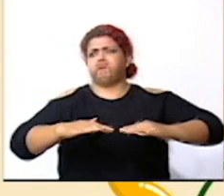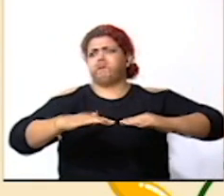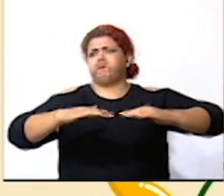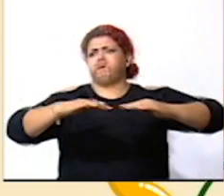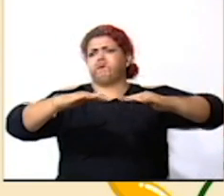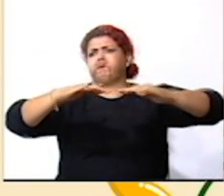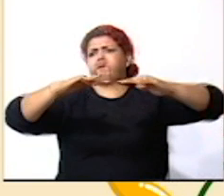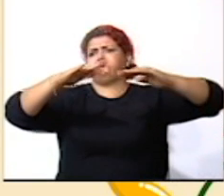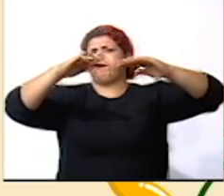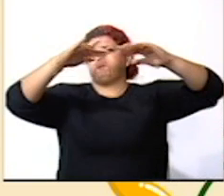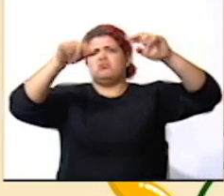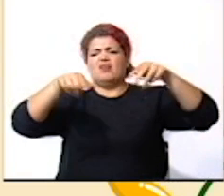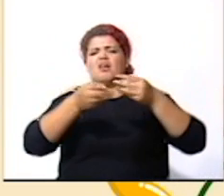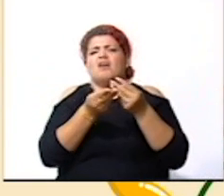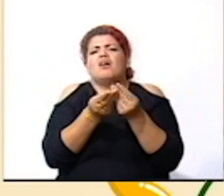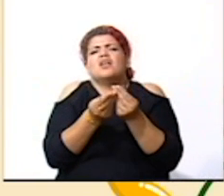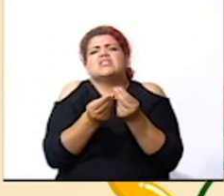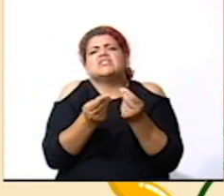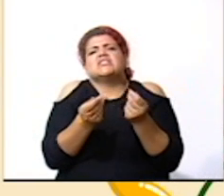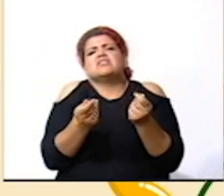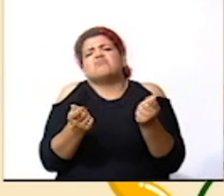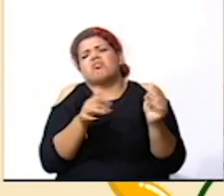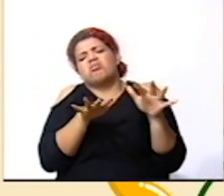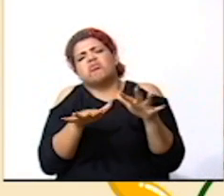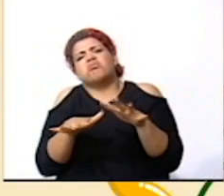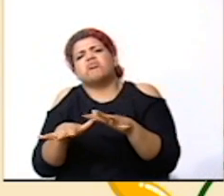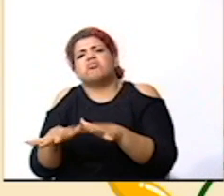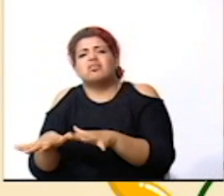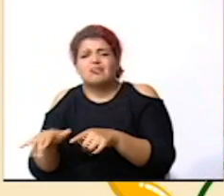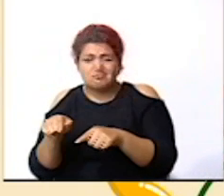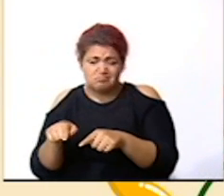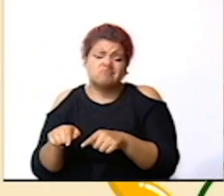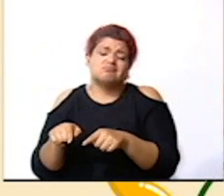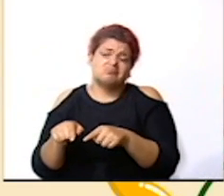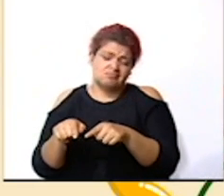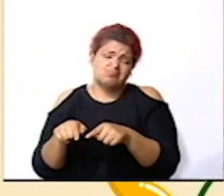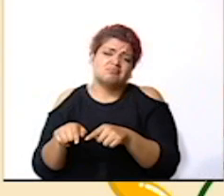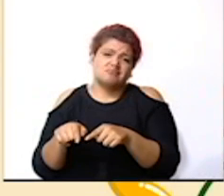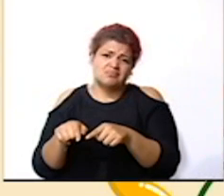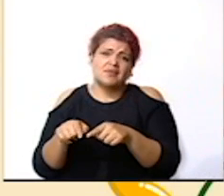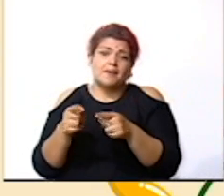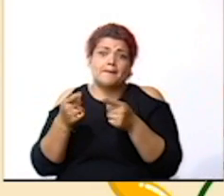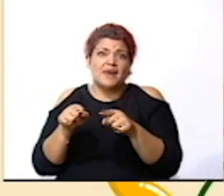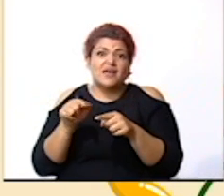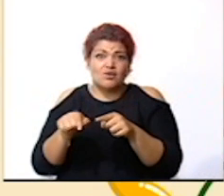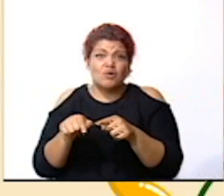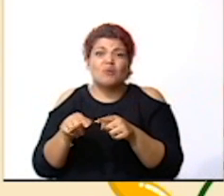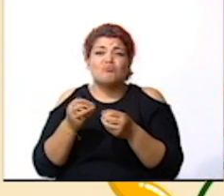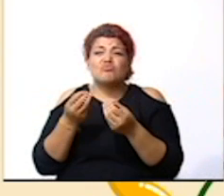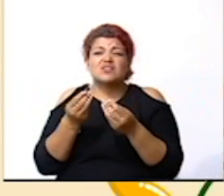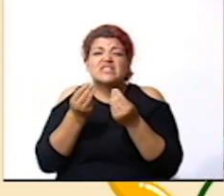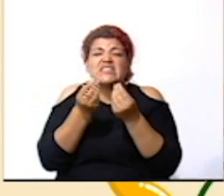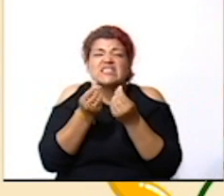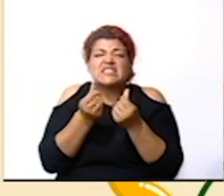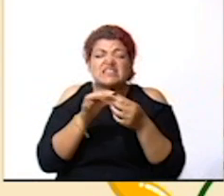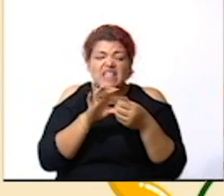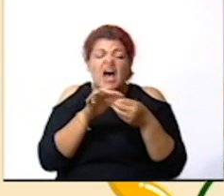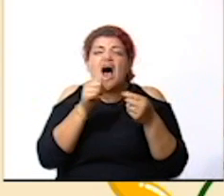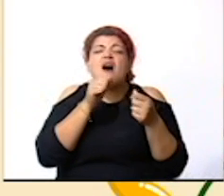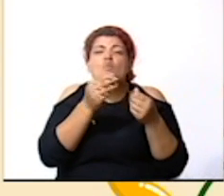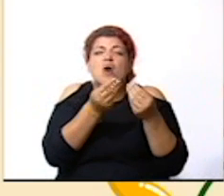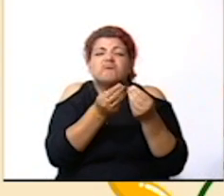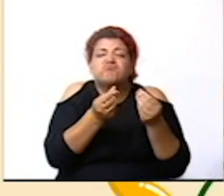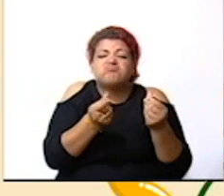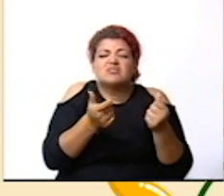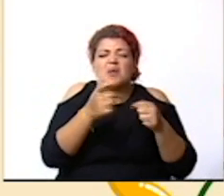un deslizamiento que también es un fenómeno pero en este caso hay lodo y hay material